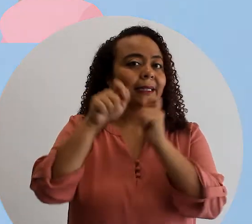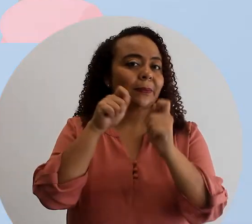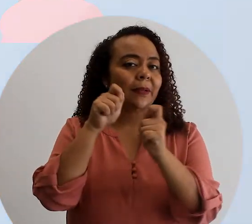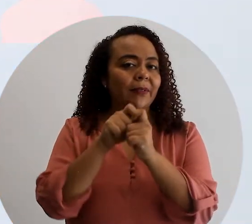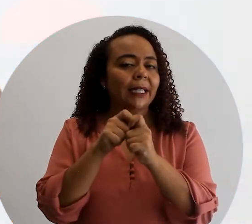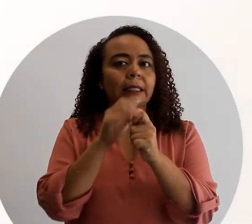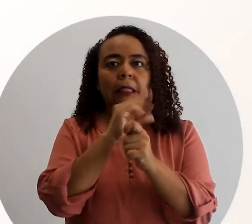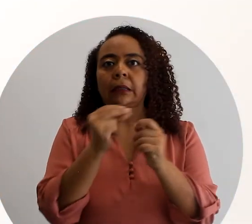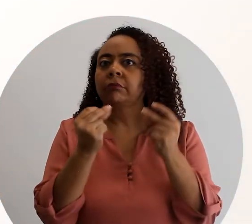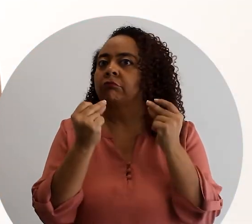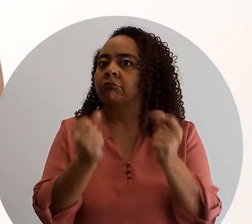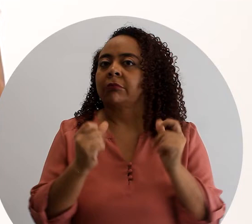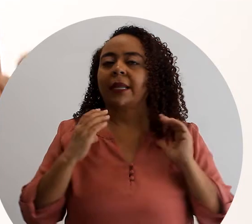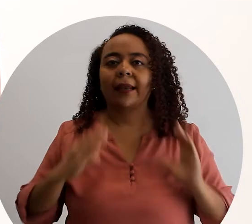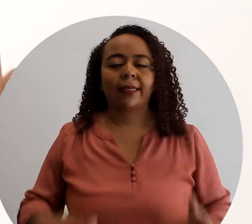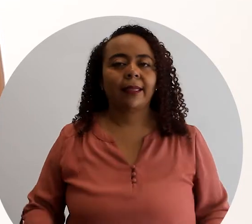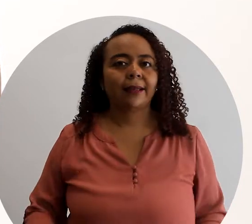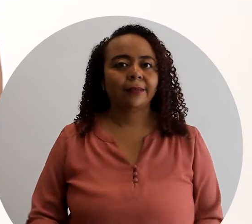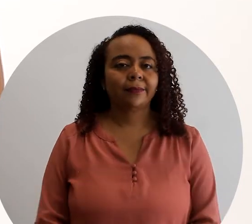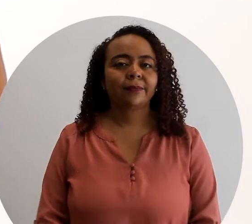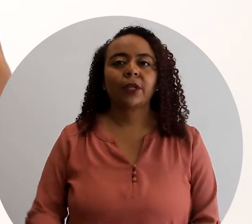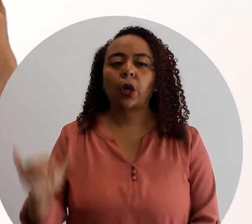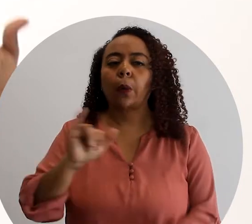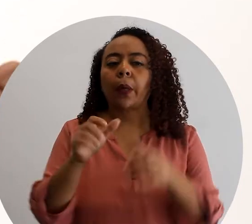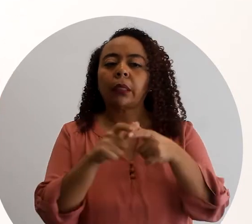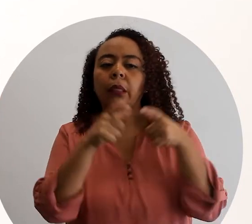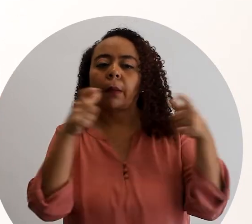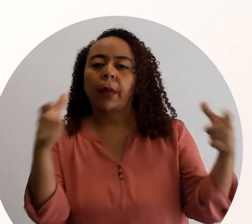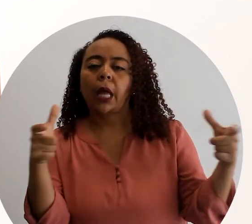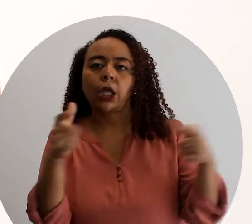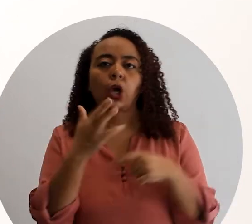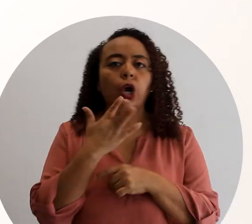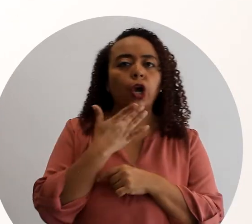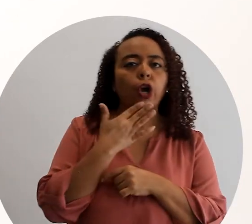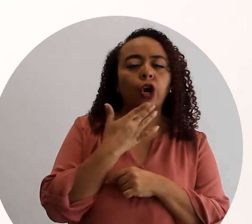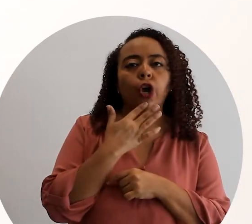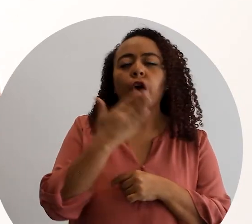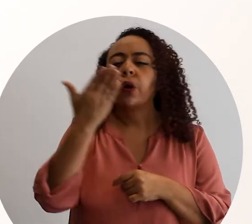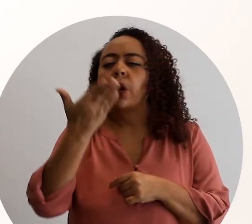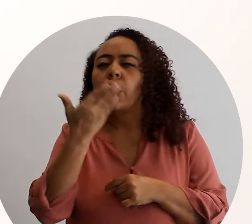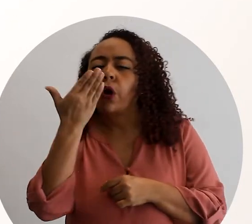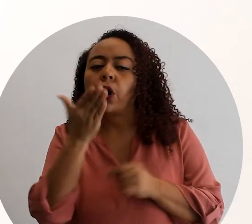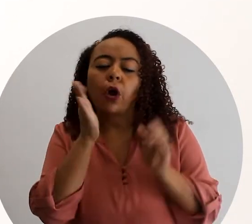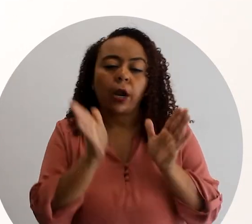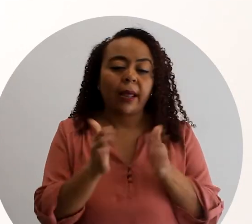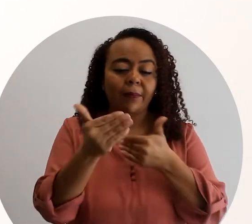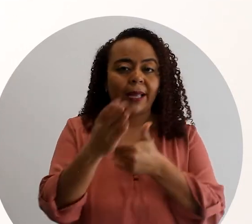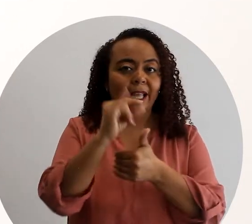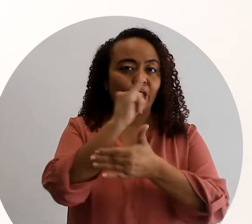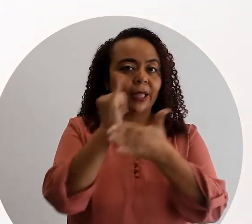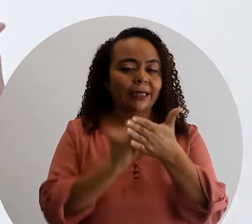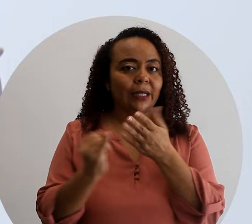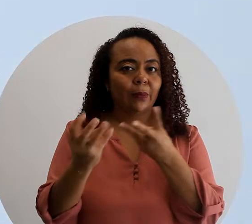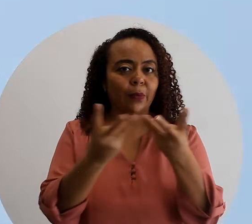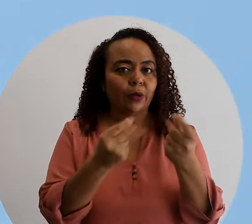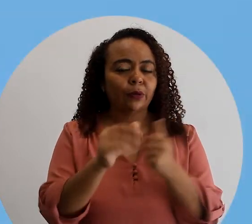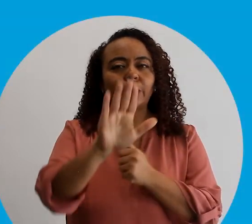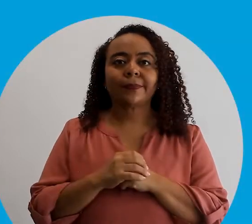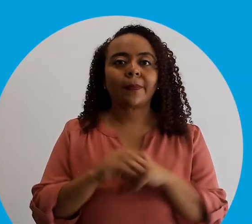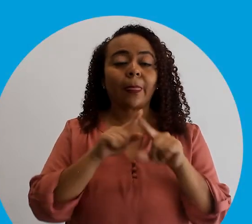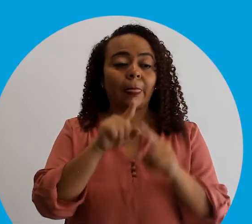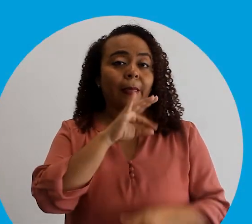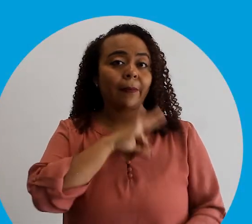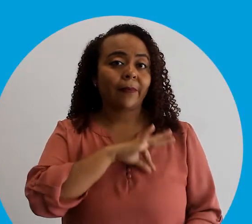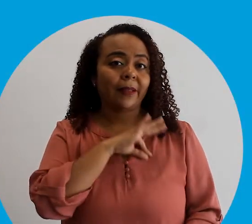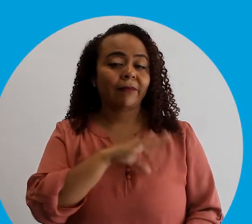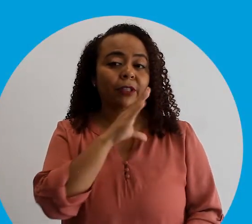específicas e inmediatas de la clientela, como el tamaño, el color, el olor, el empaque o el diseño del producto.